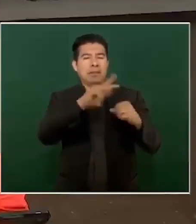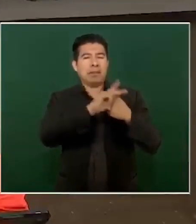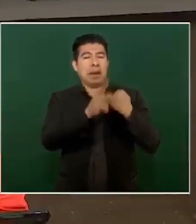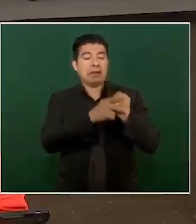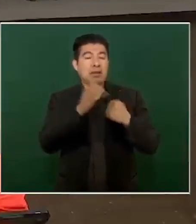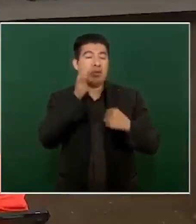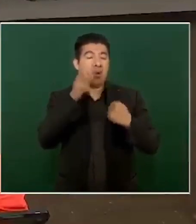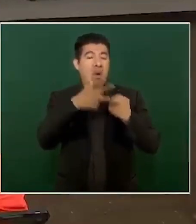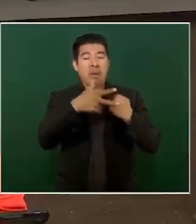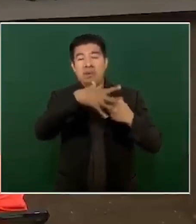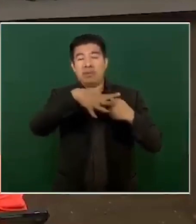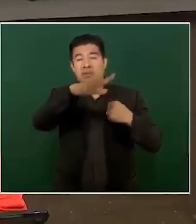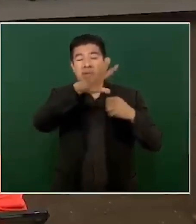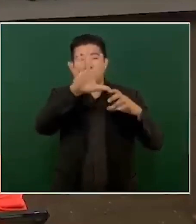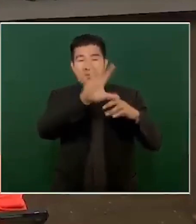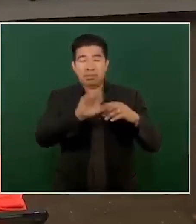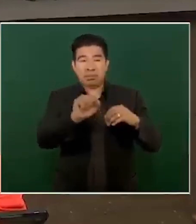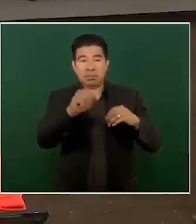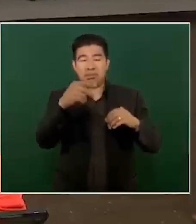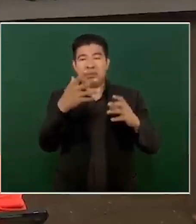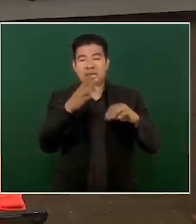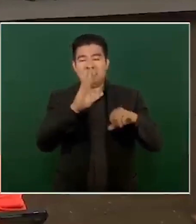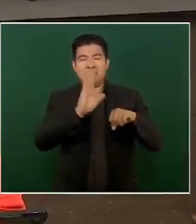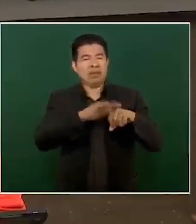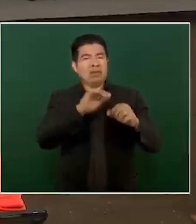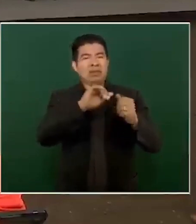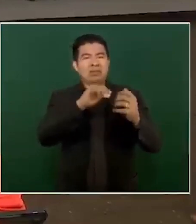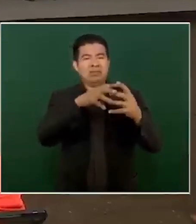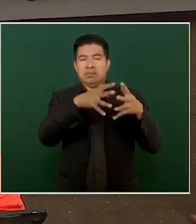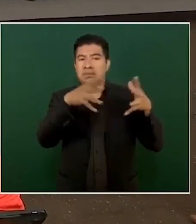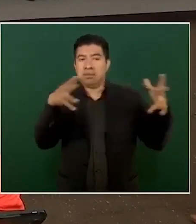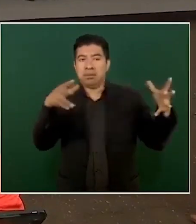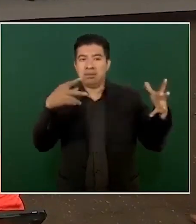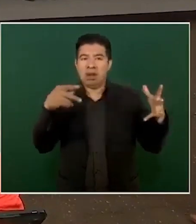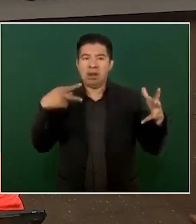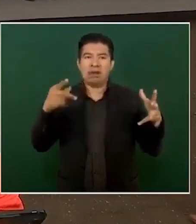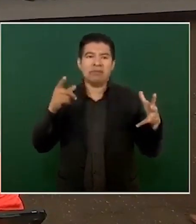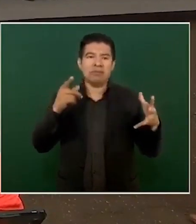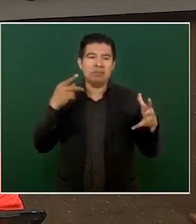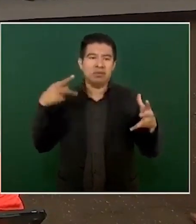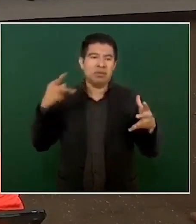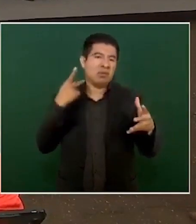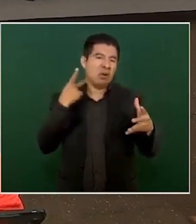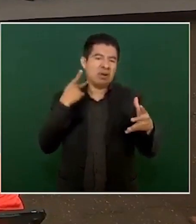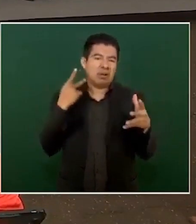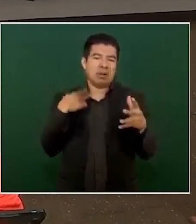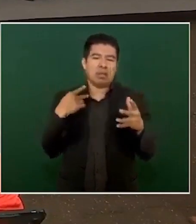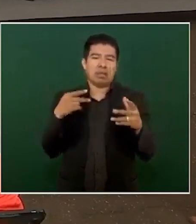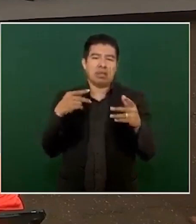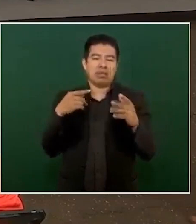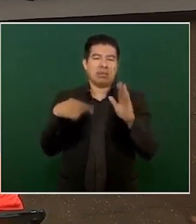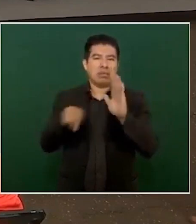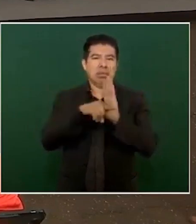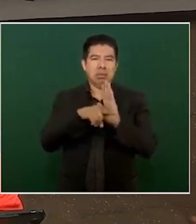Evolucionen Dejen atrás Su manía Injerencista